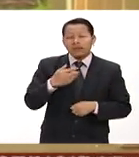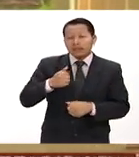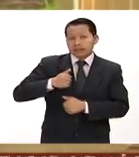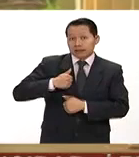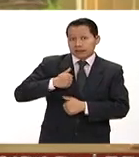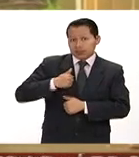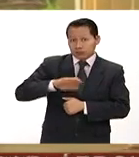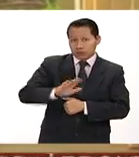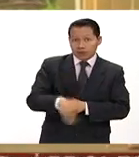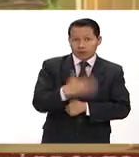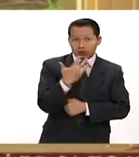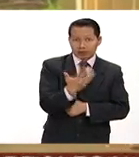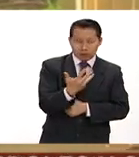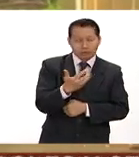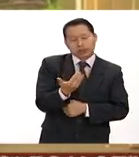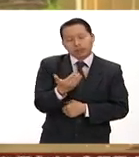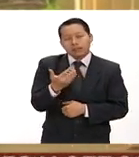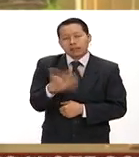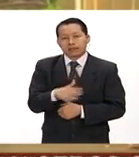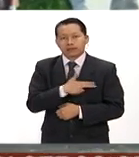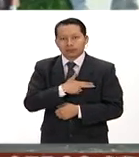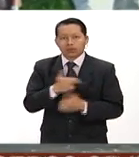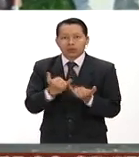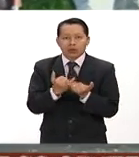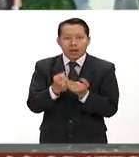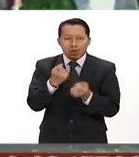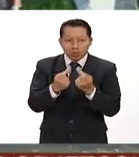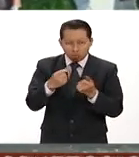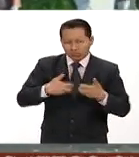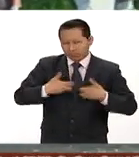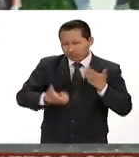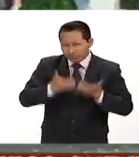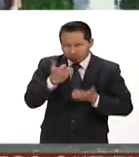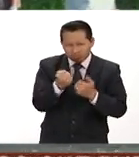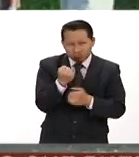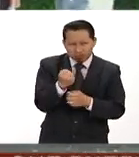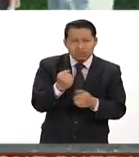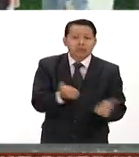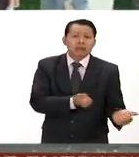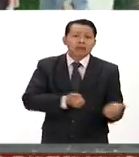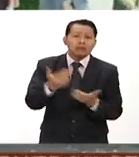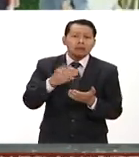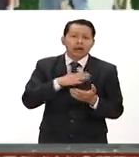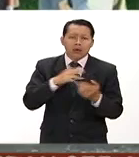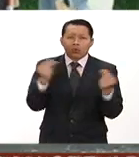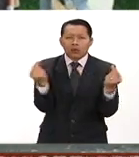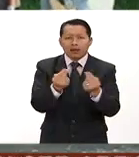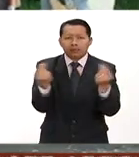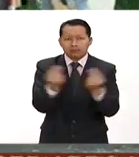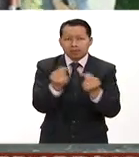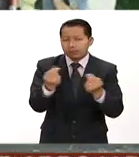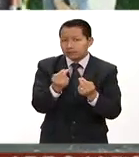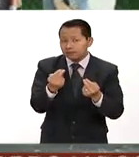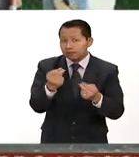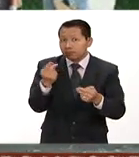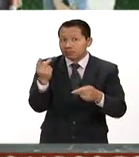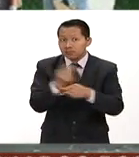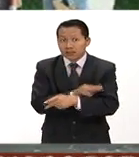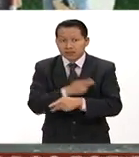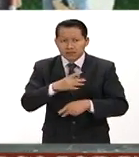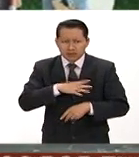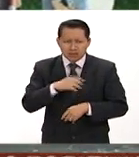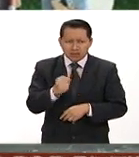muertos y diez heridos, dos de ellos de gravedad con fuertes quemaduras que fueron trasladados al área de urgencias. A pesar del golpe